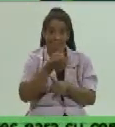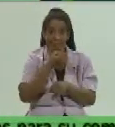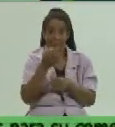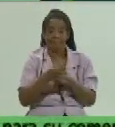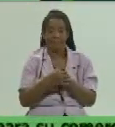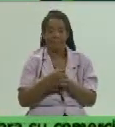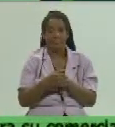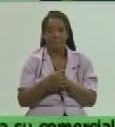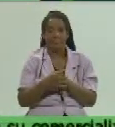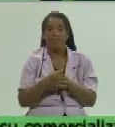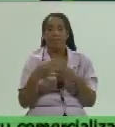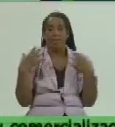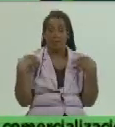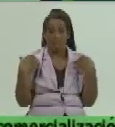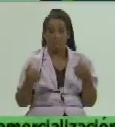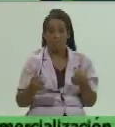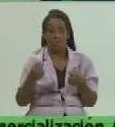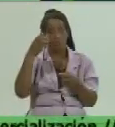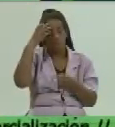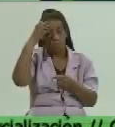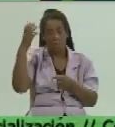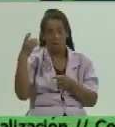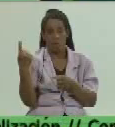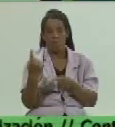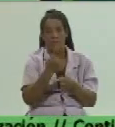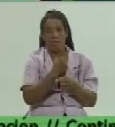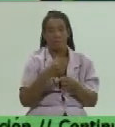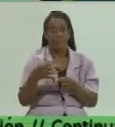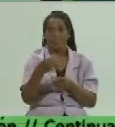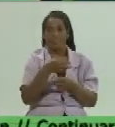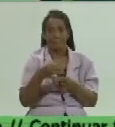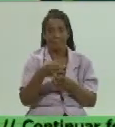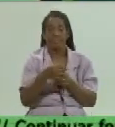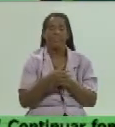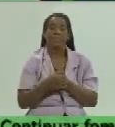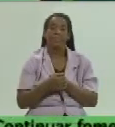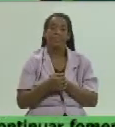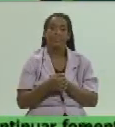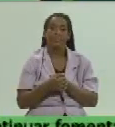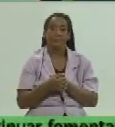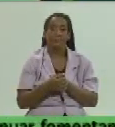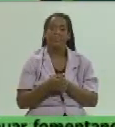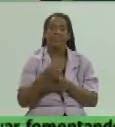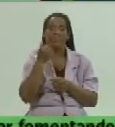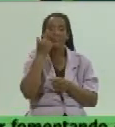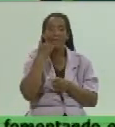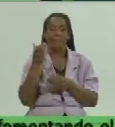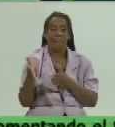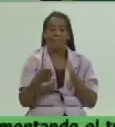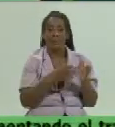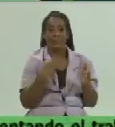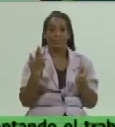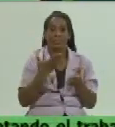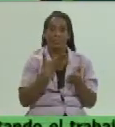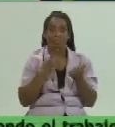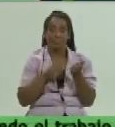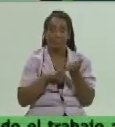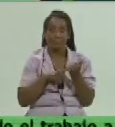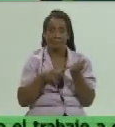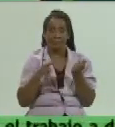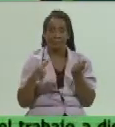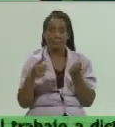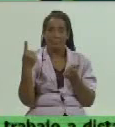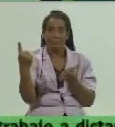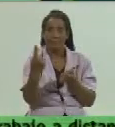por la dirección del gobierno en cada uno de sus niveles se definió en nuestra provincia en cada